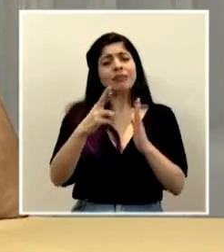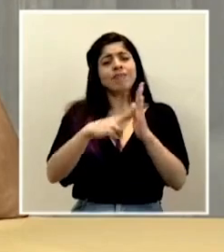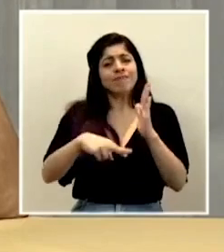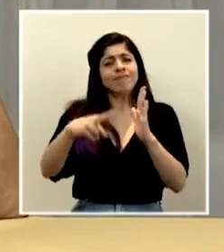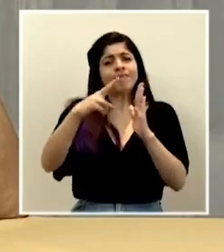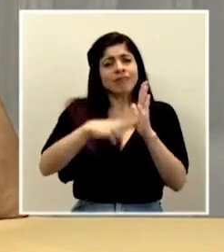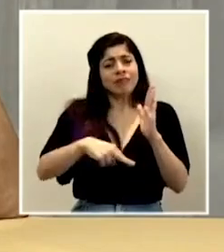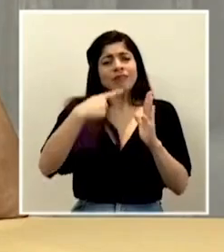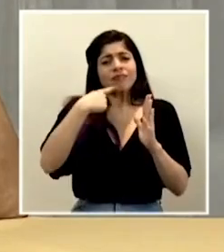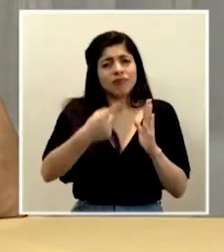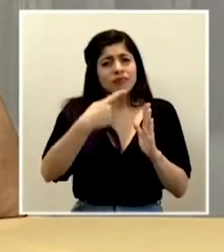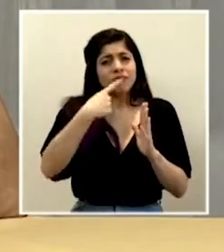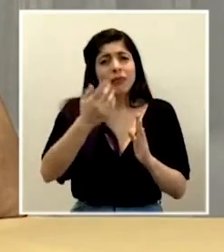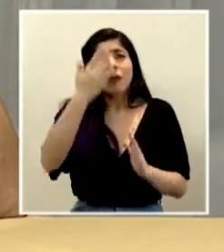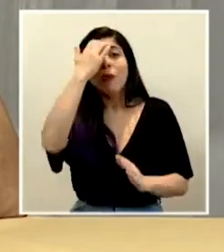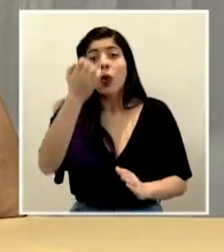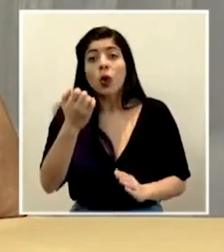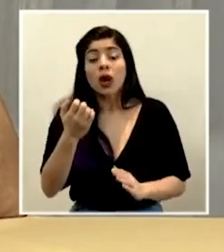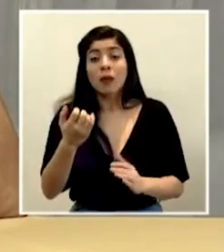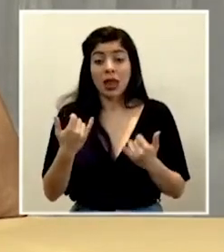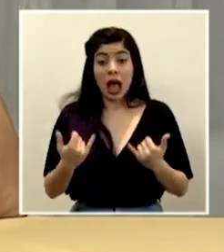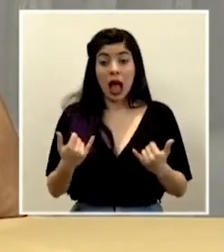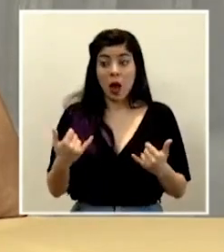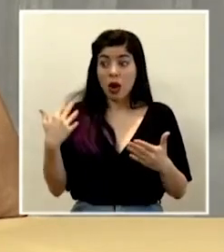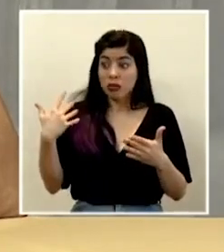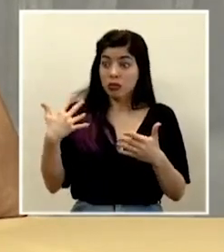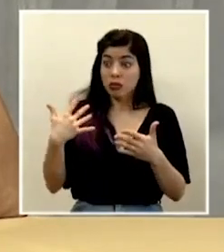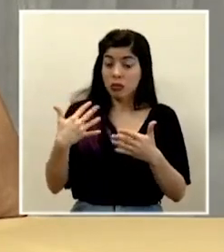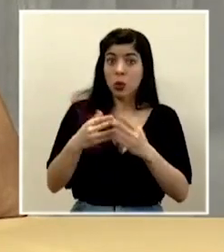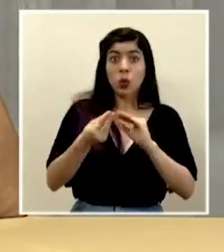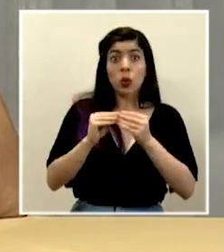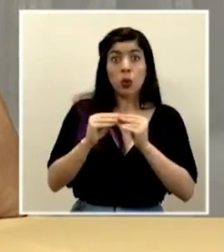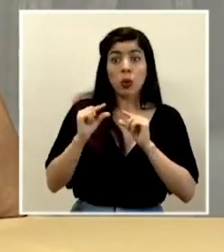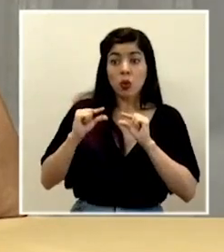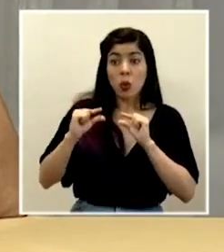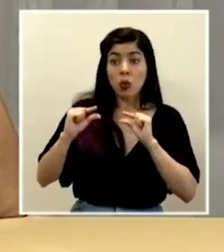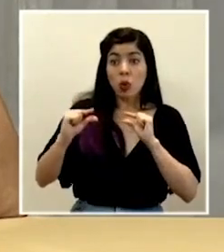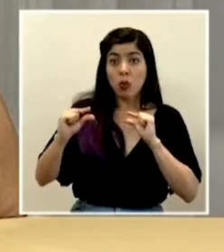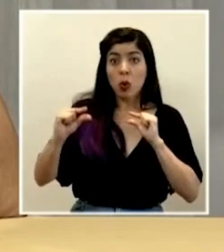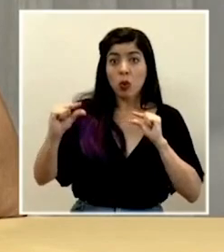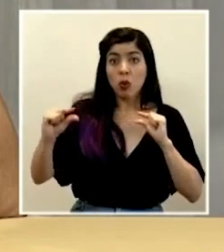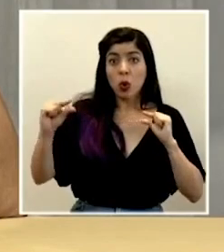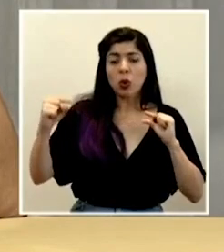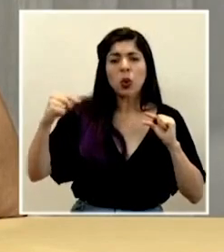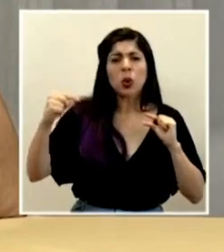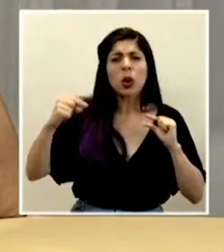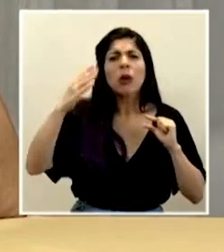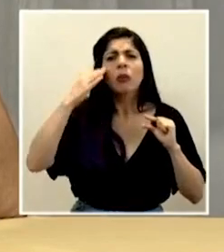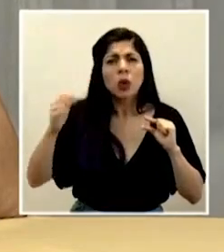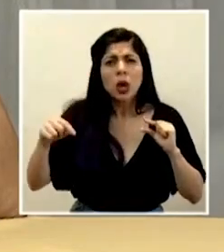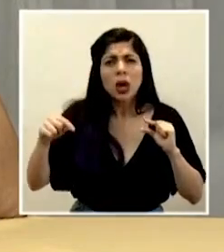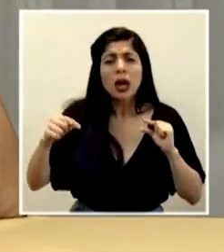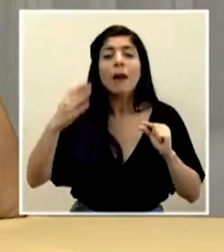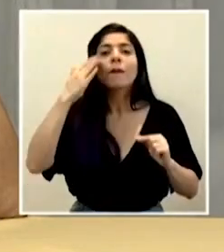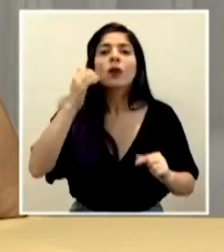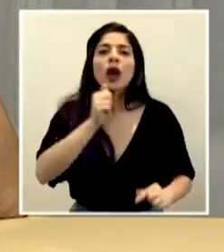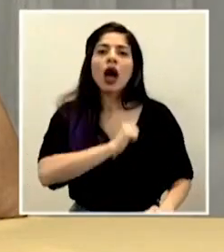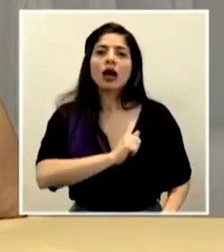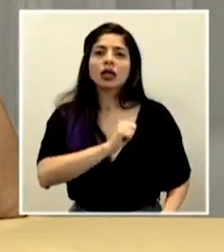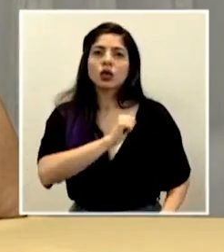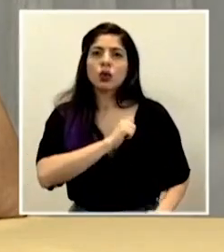insisto en que lo que nos ha puesto en esta cantidad poca de casos por día ha sido la también actitud